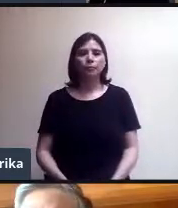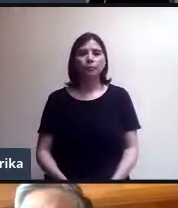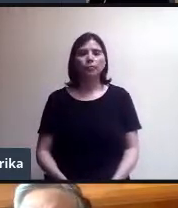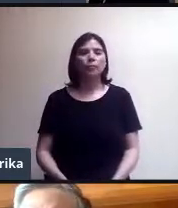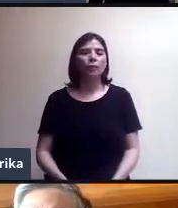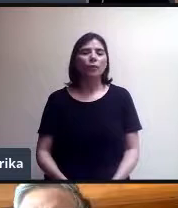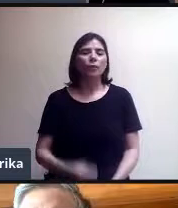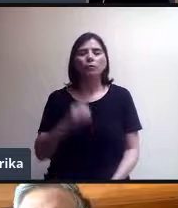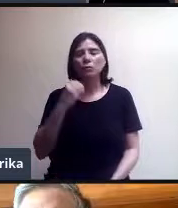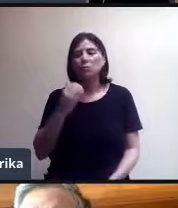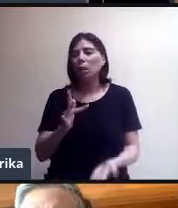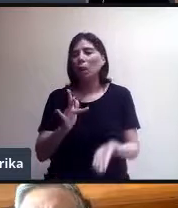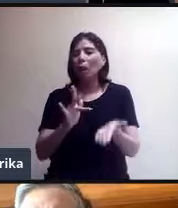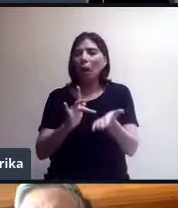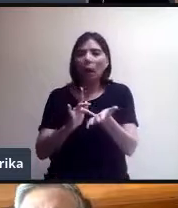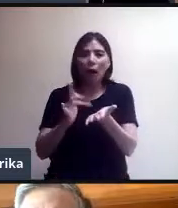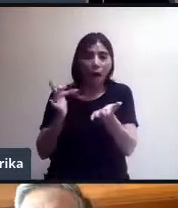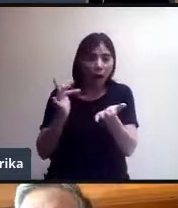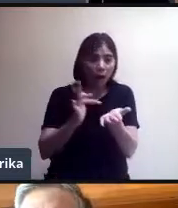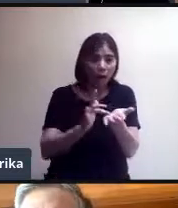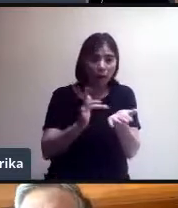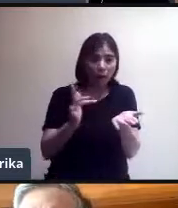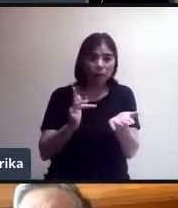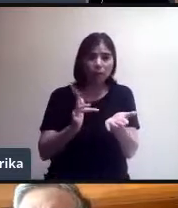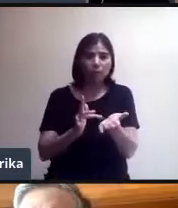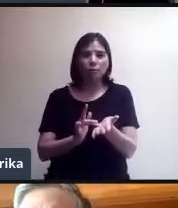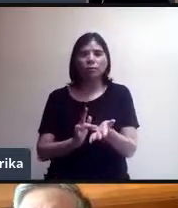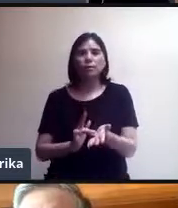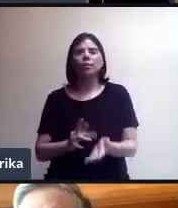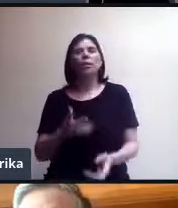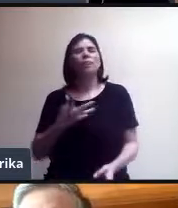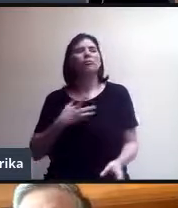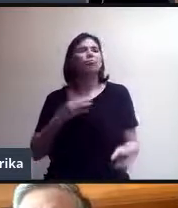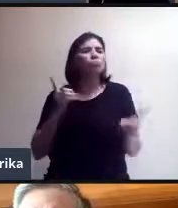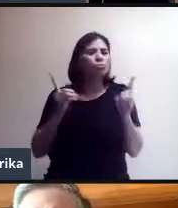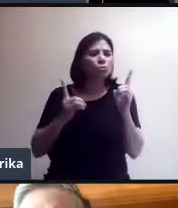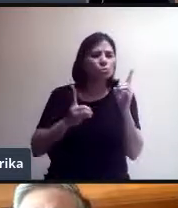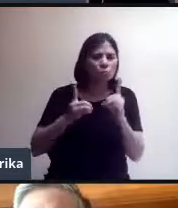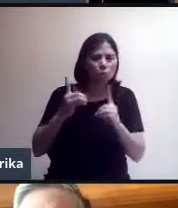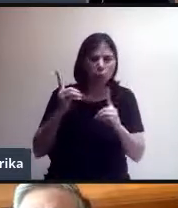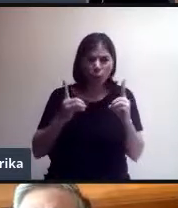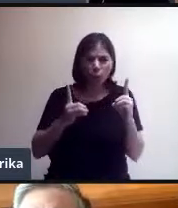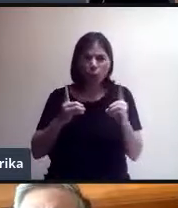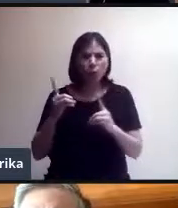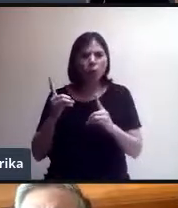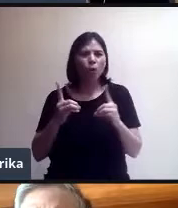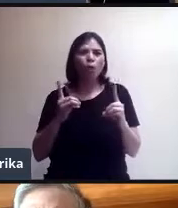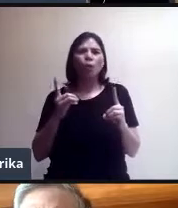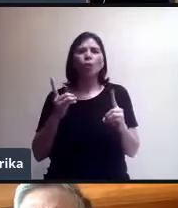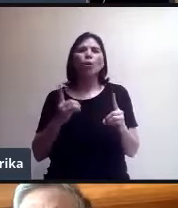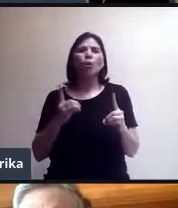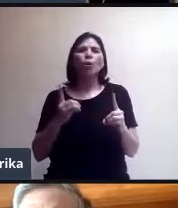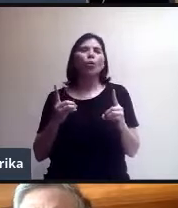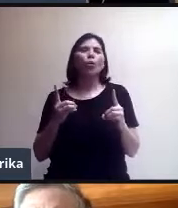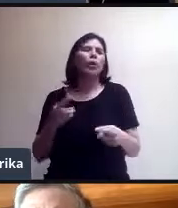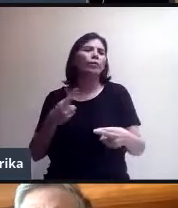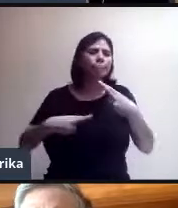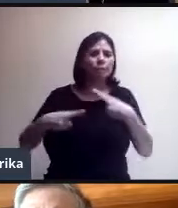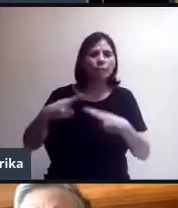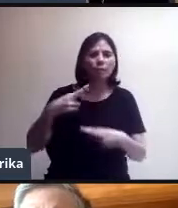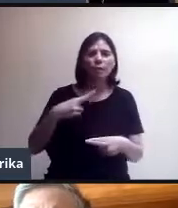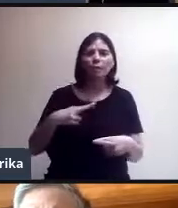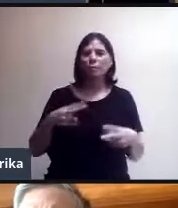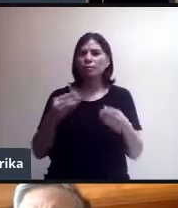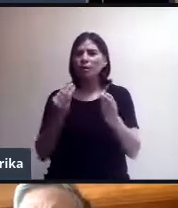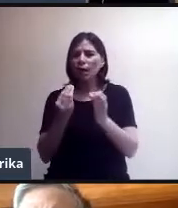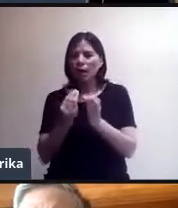que agradecer. Hay mucha inquietud sobre el tema de algunos temas del regreso a clases. Aprovecho, hay un tema